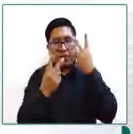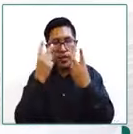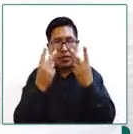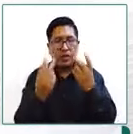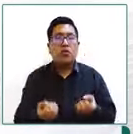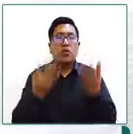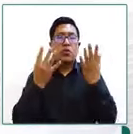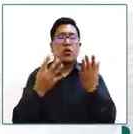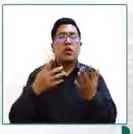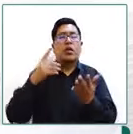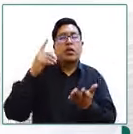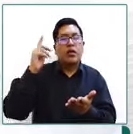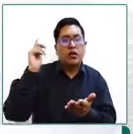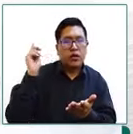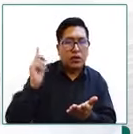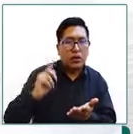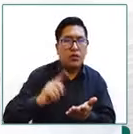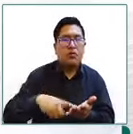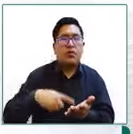esporádicas